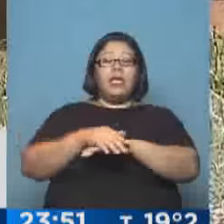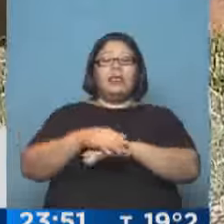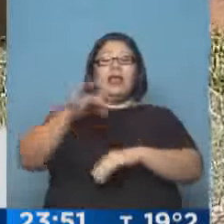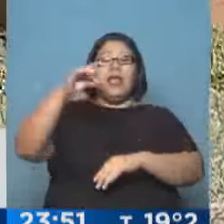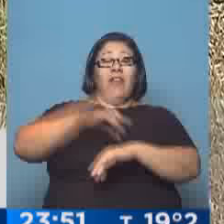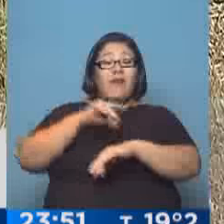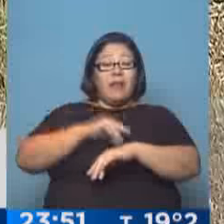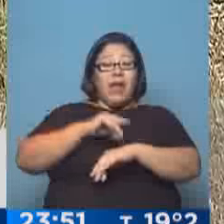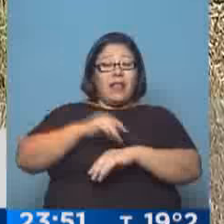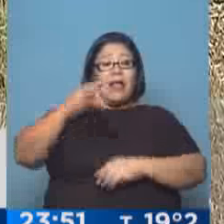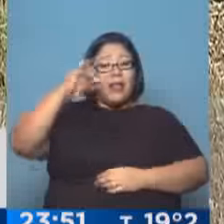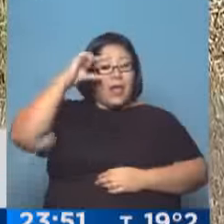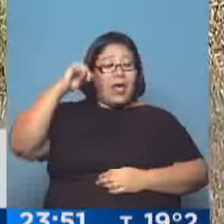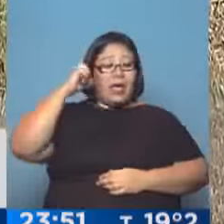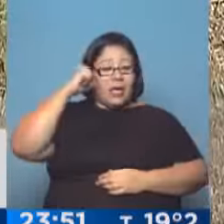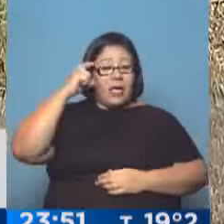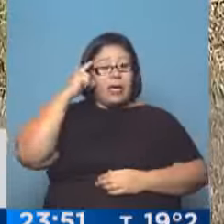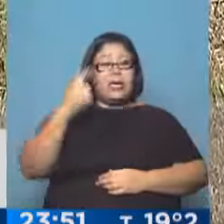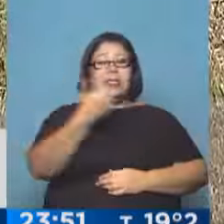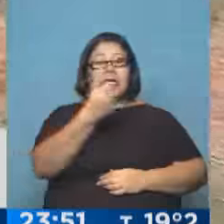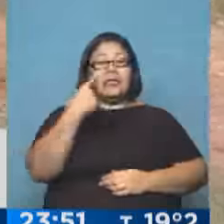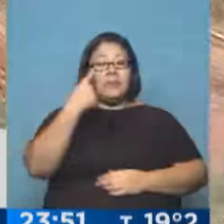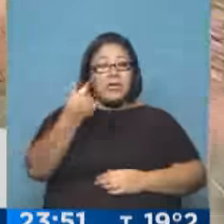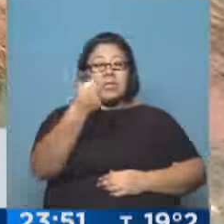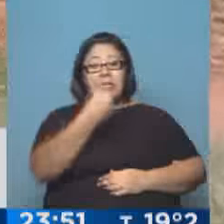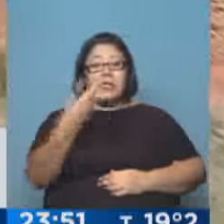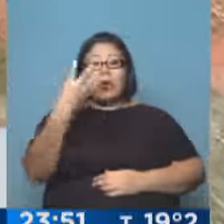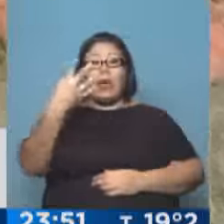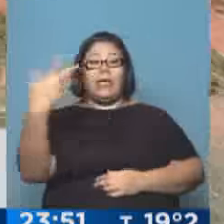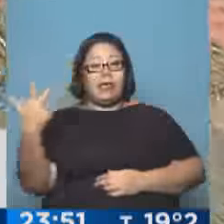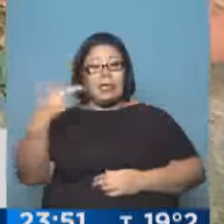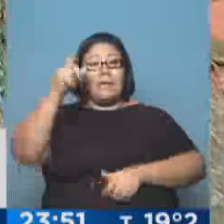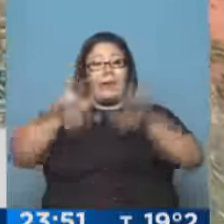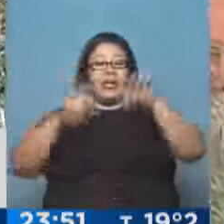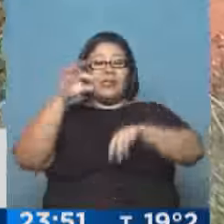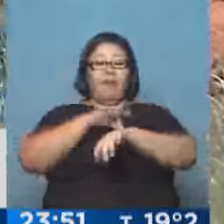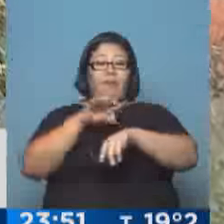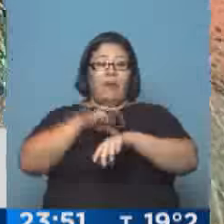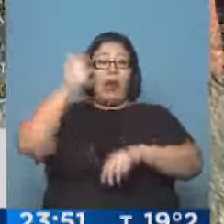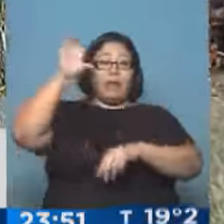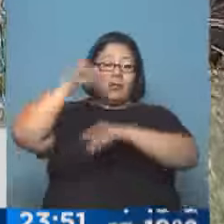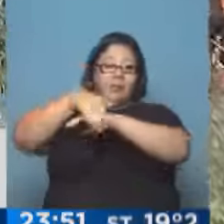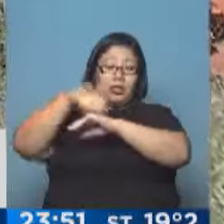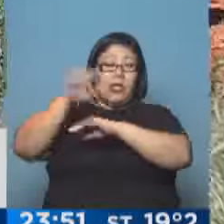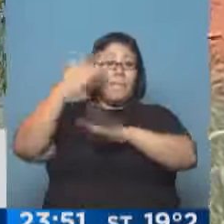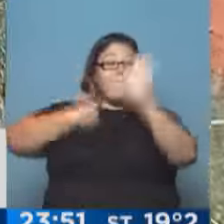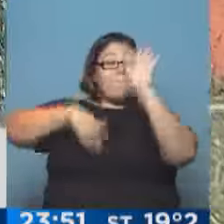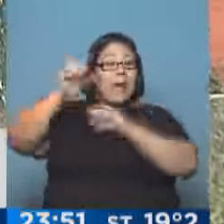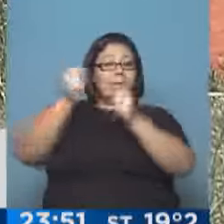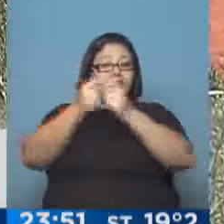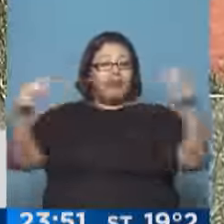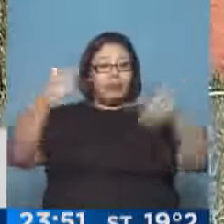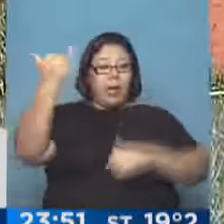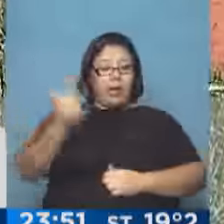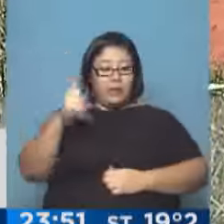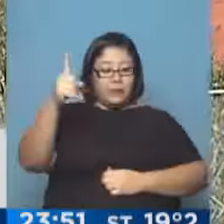llevan registrados unos 6.646 casos en toda la provincia, una de las más afectadas por el brote. Se